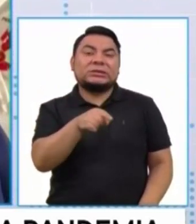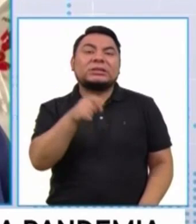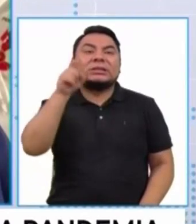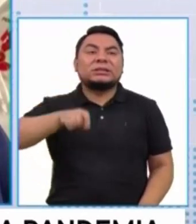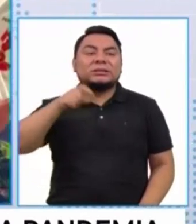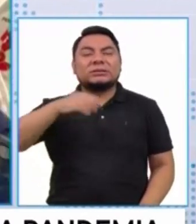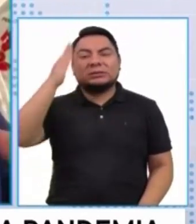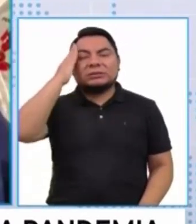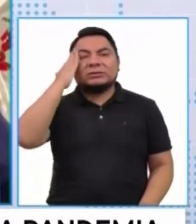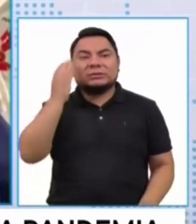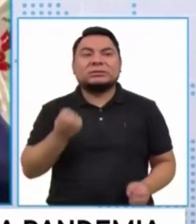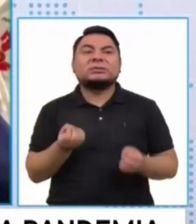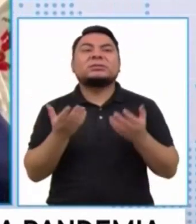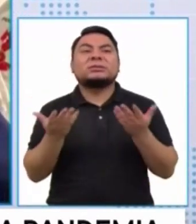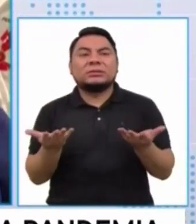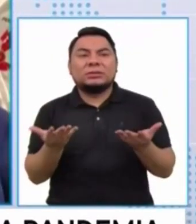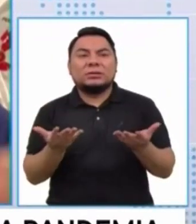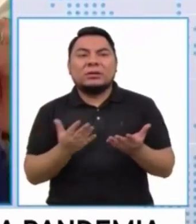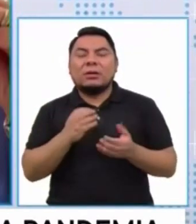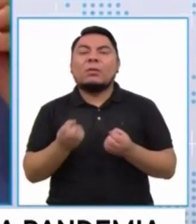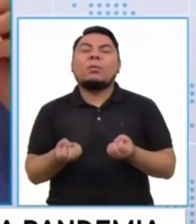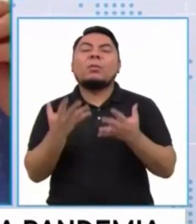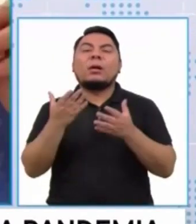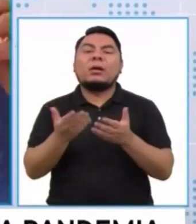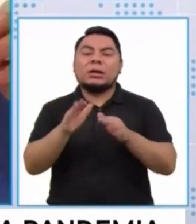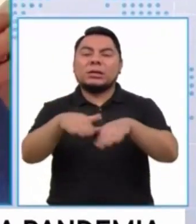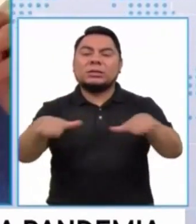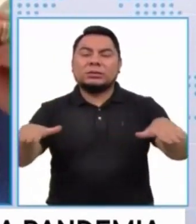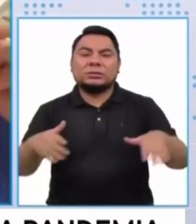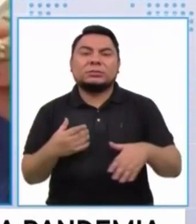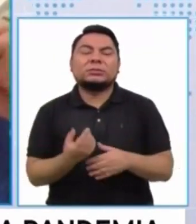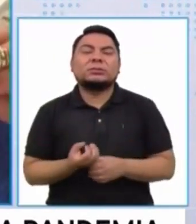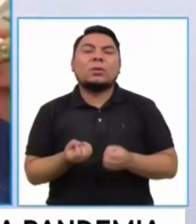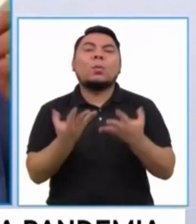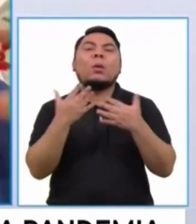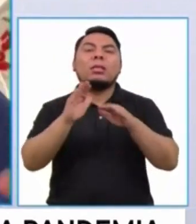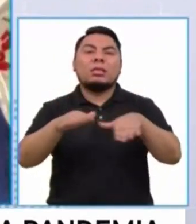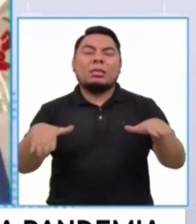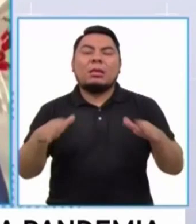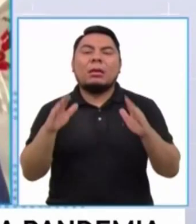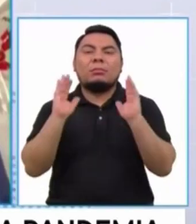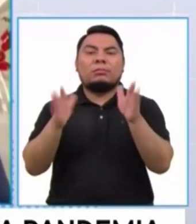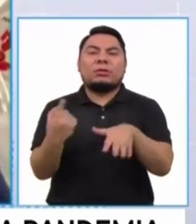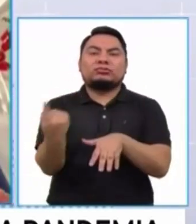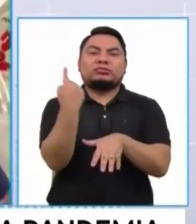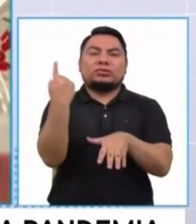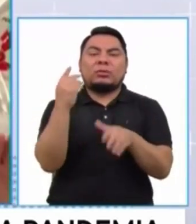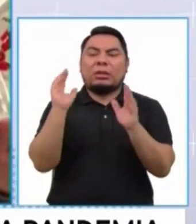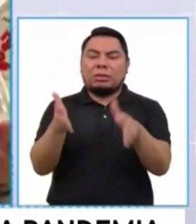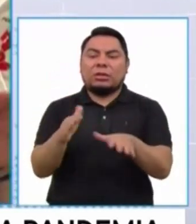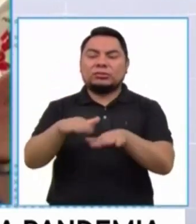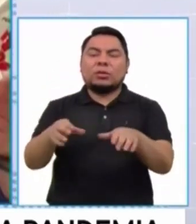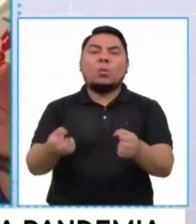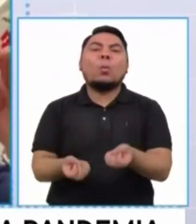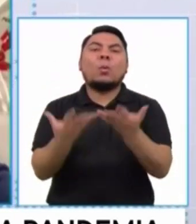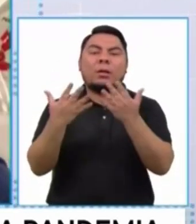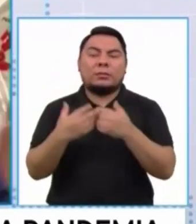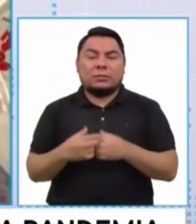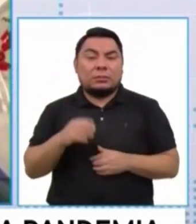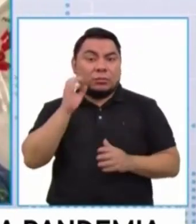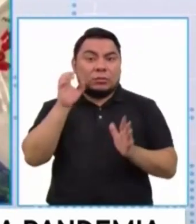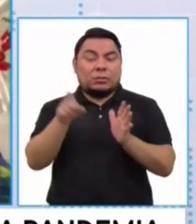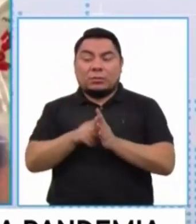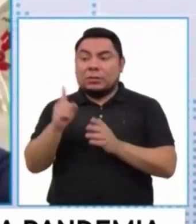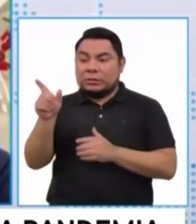saber en línea cuáles son los niños que están en abandono. Es decir, entra un niño,